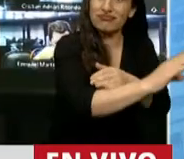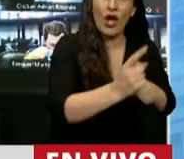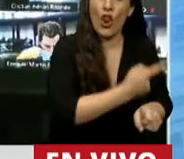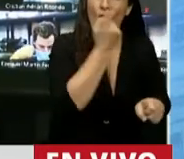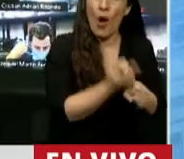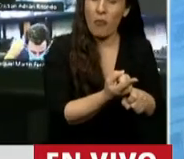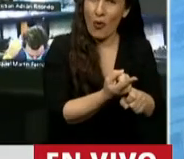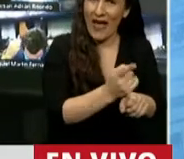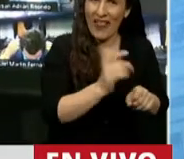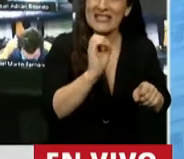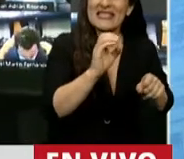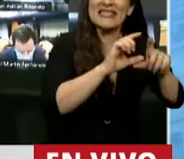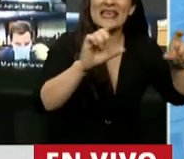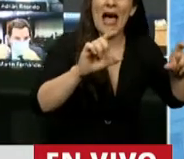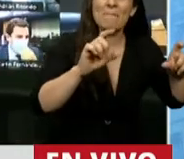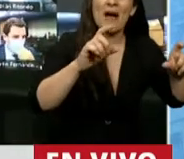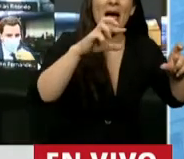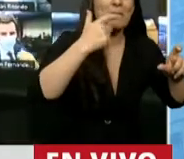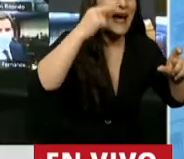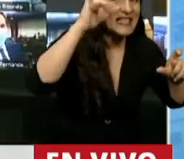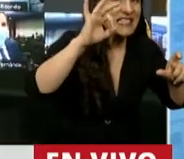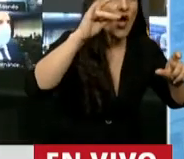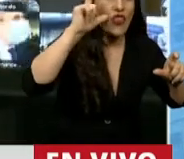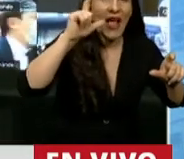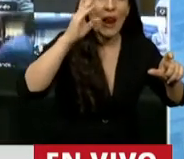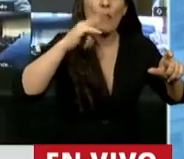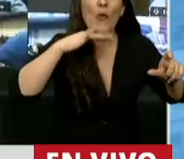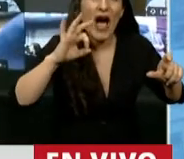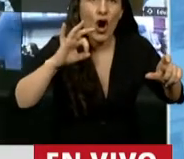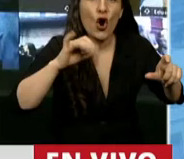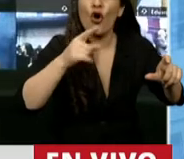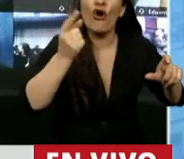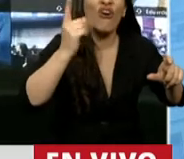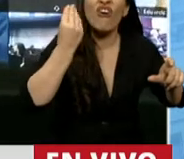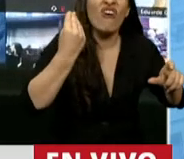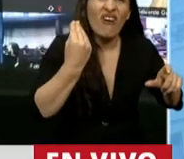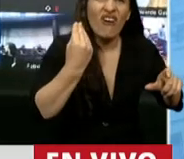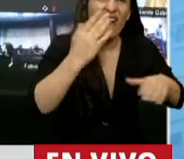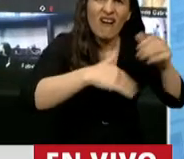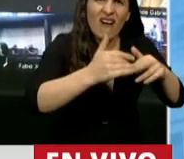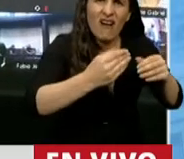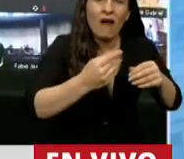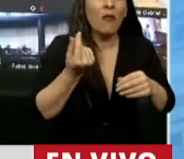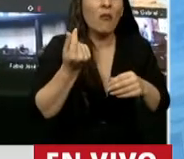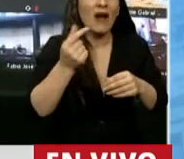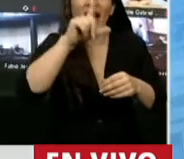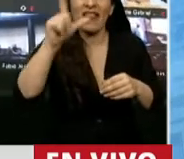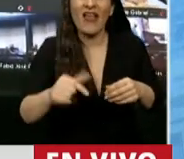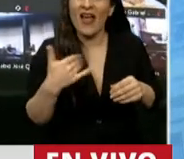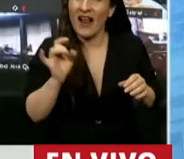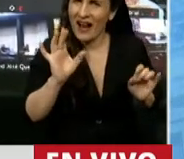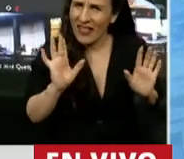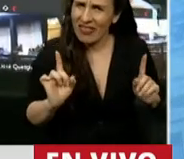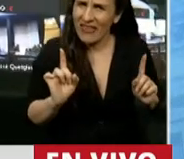Bravo. Y lo hicimos con dinero que pertenece a todos los argentinos y no solamente a la Ciudad Autónoma de Buenos Aires.